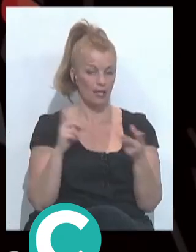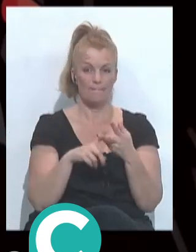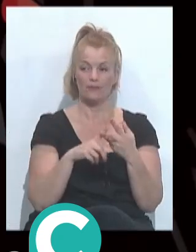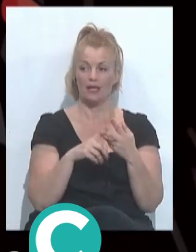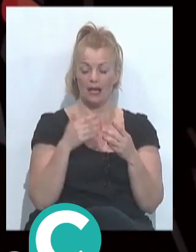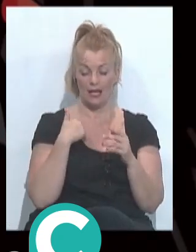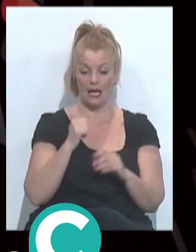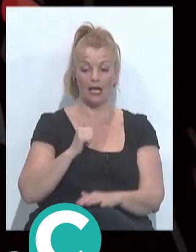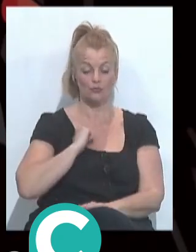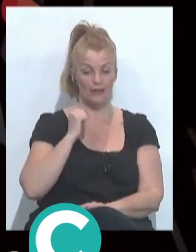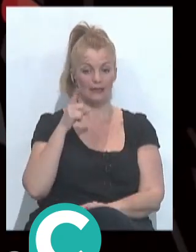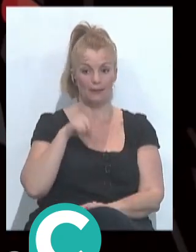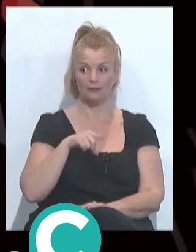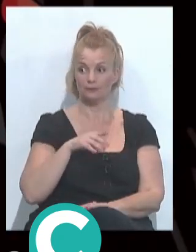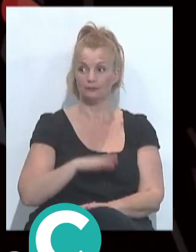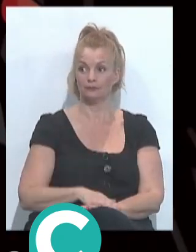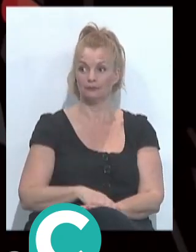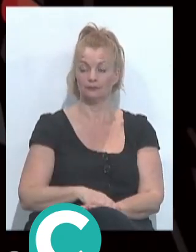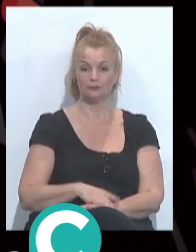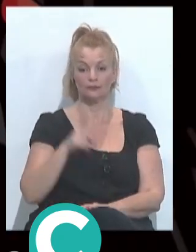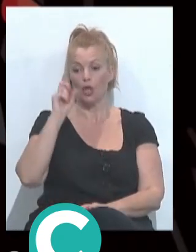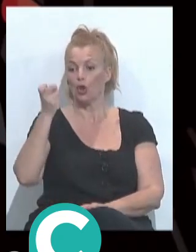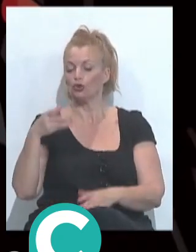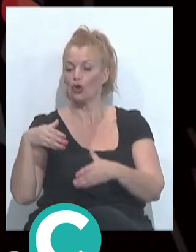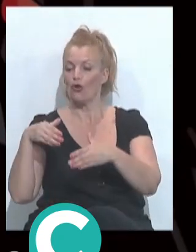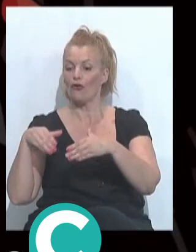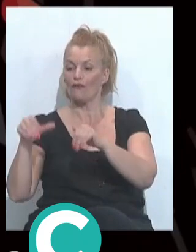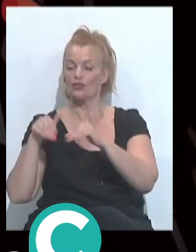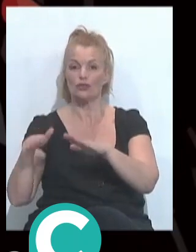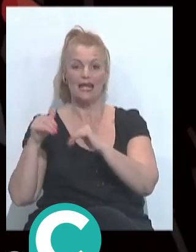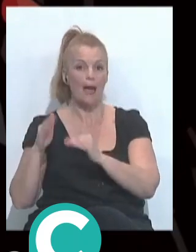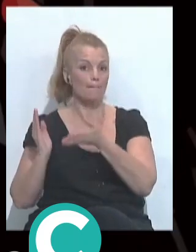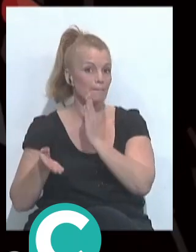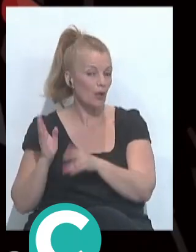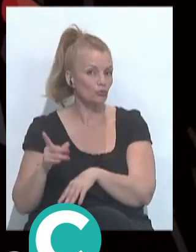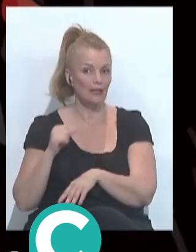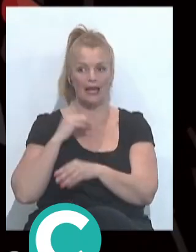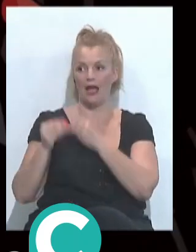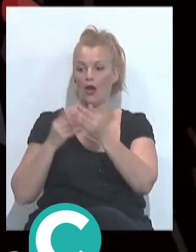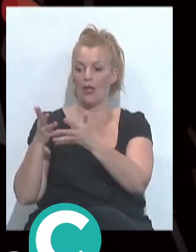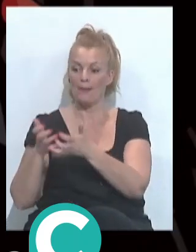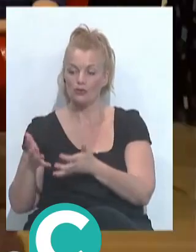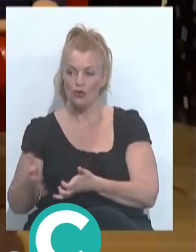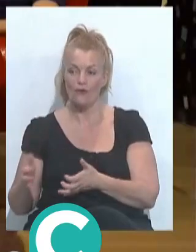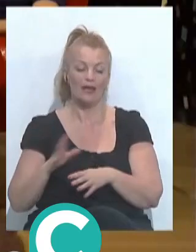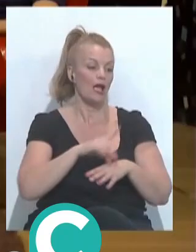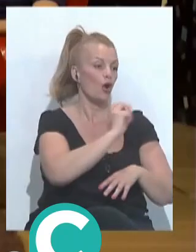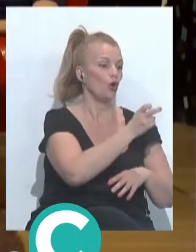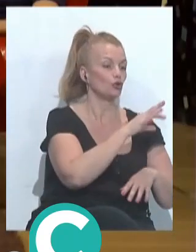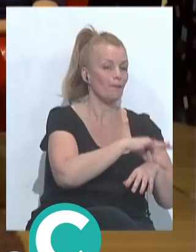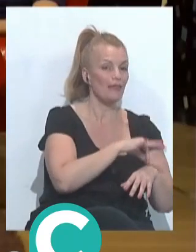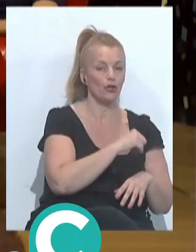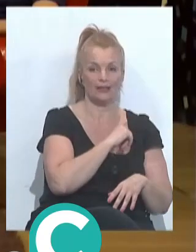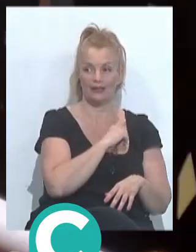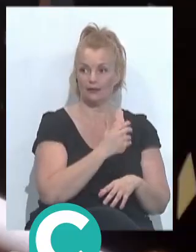que da la casualidad que uno es fisioterapeuta y le hace un paso doble a la que uno es no sé médico y le hace un paso doble o